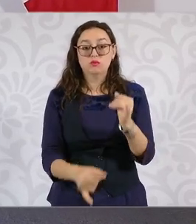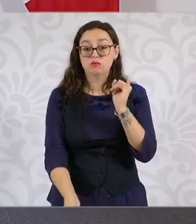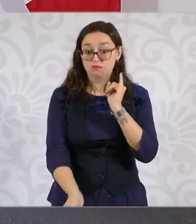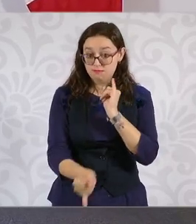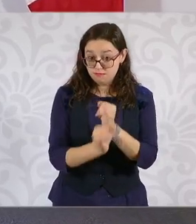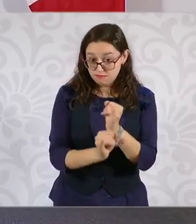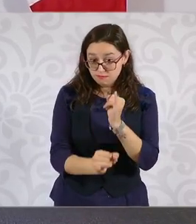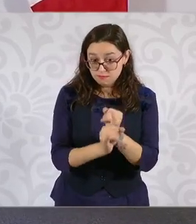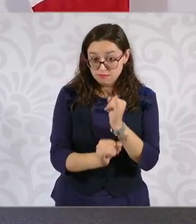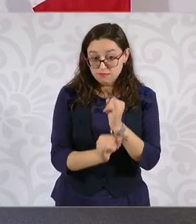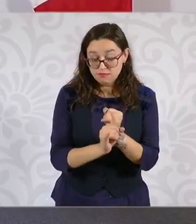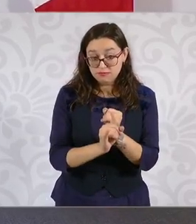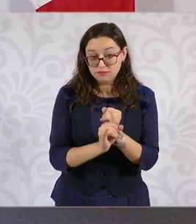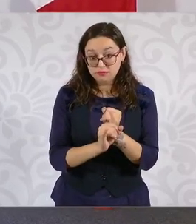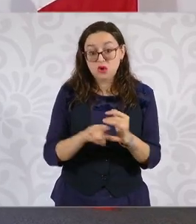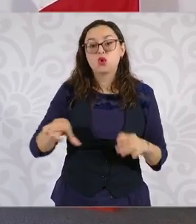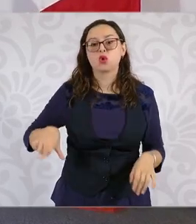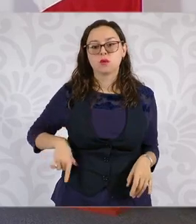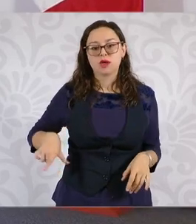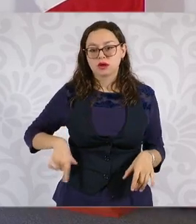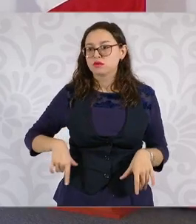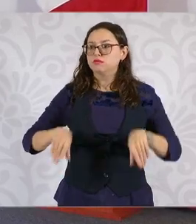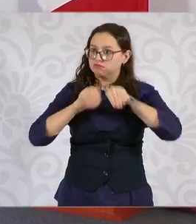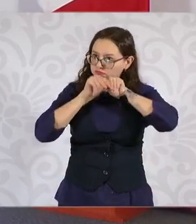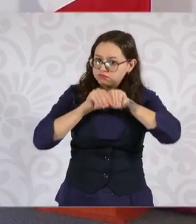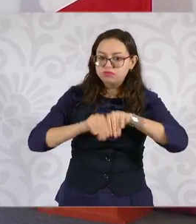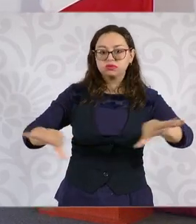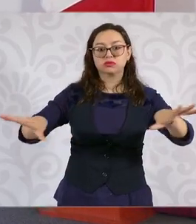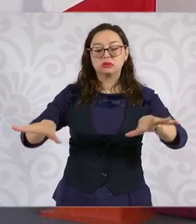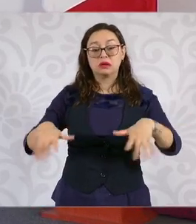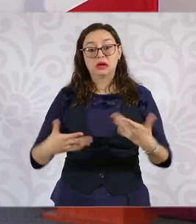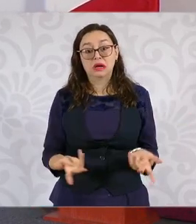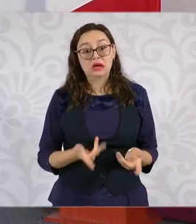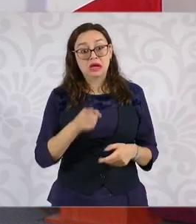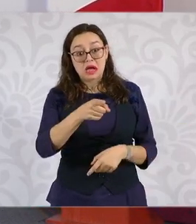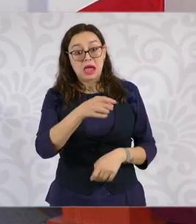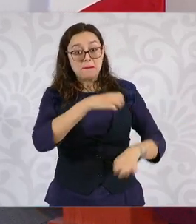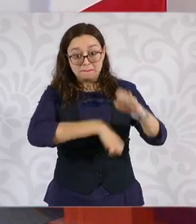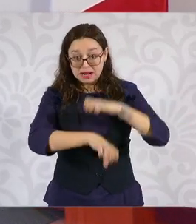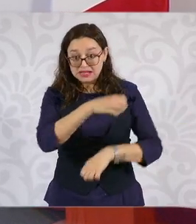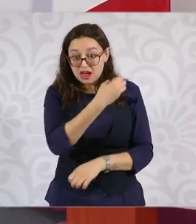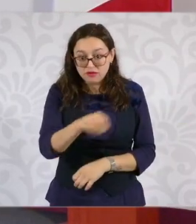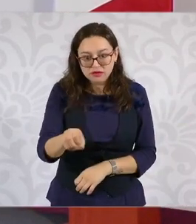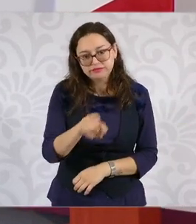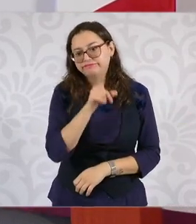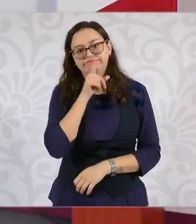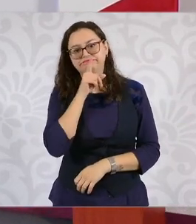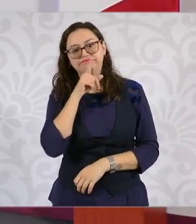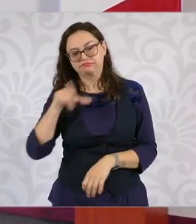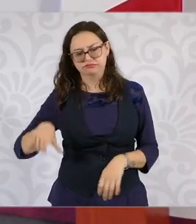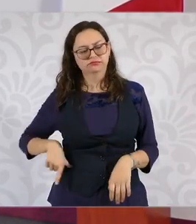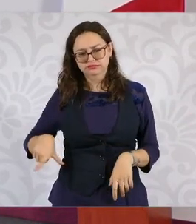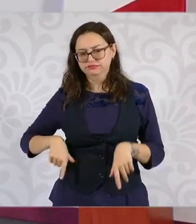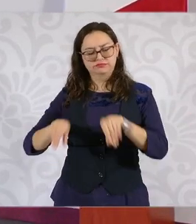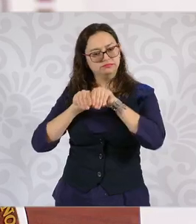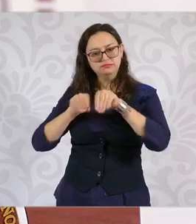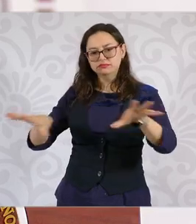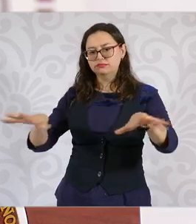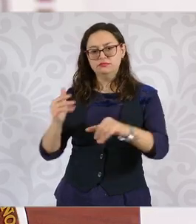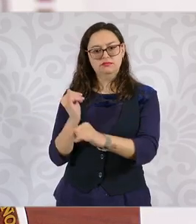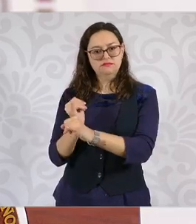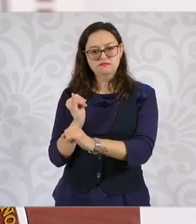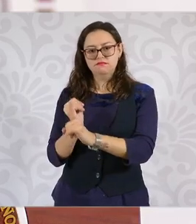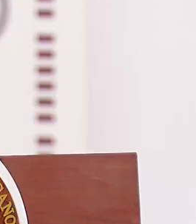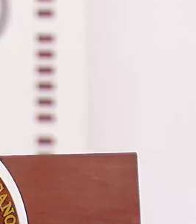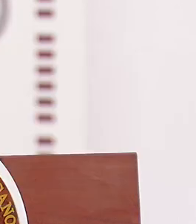tenga posibilidad el Estado de proveerlo, sin necesidad de que sea a través de una empresa. Es decir,